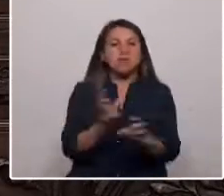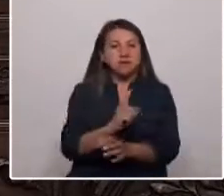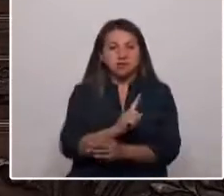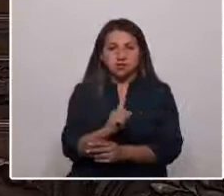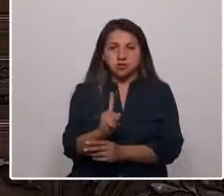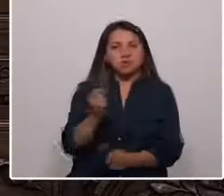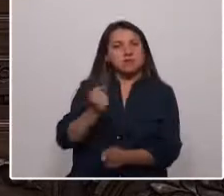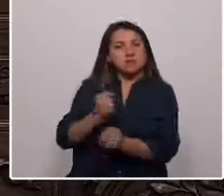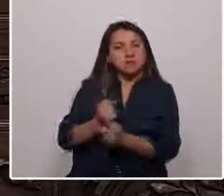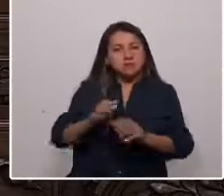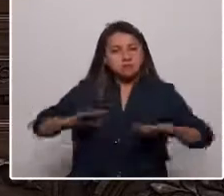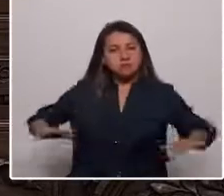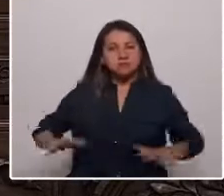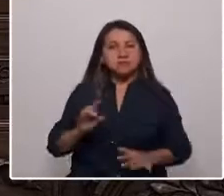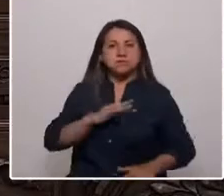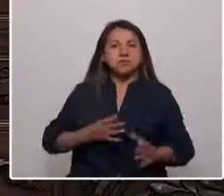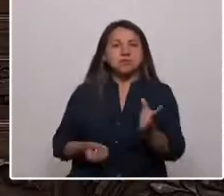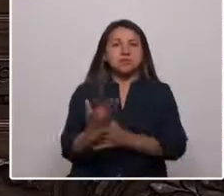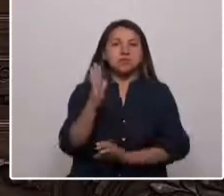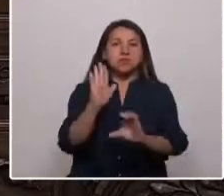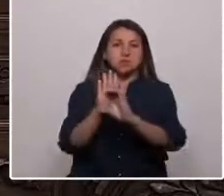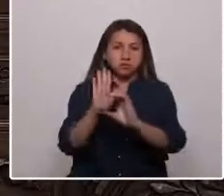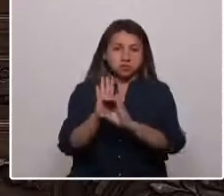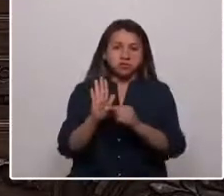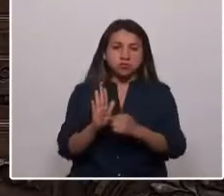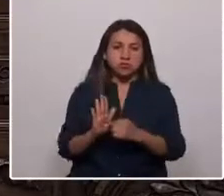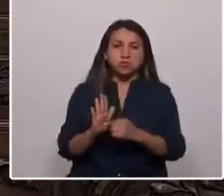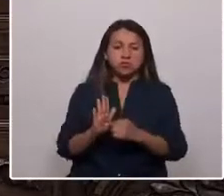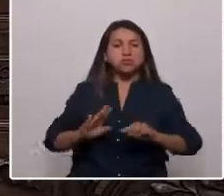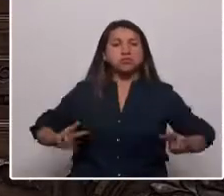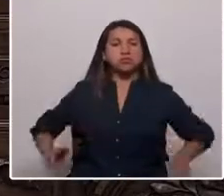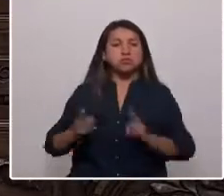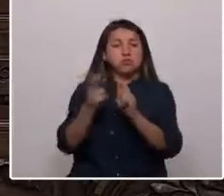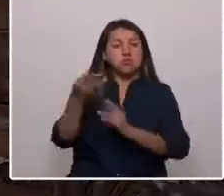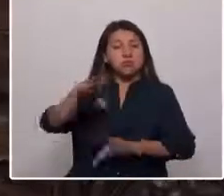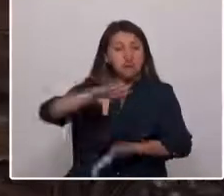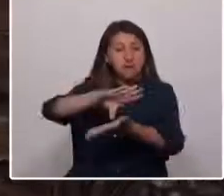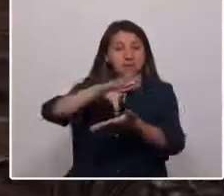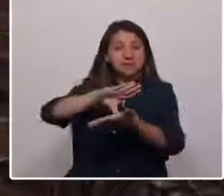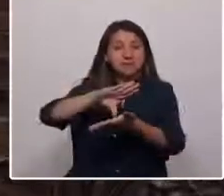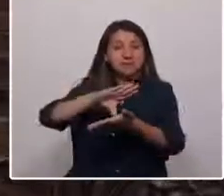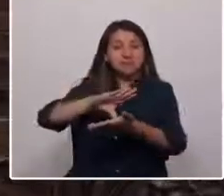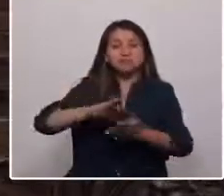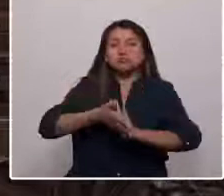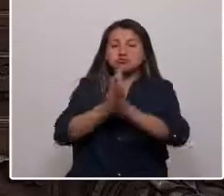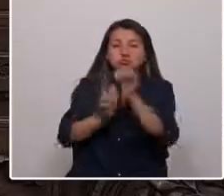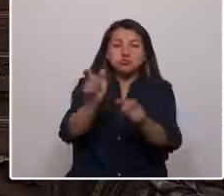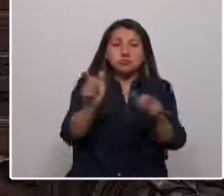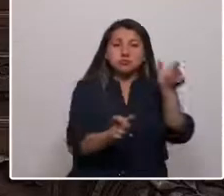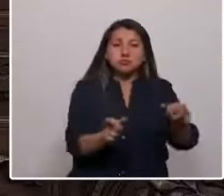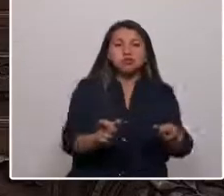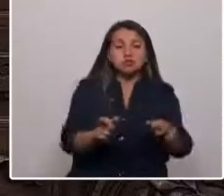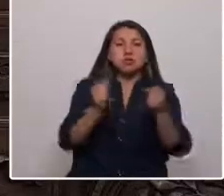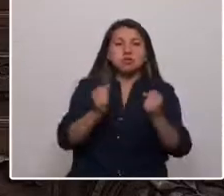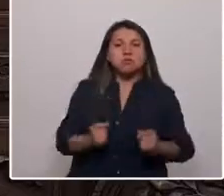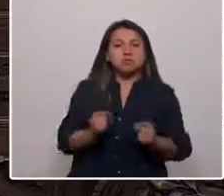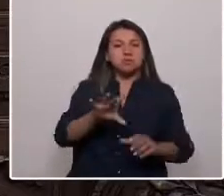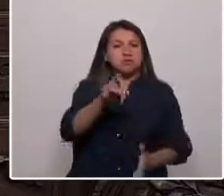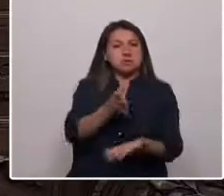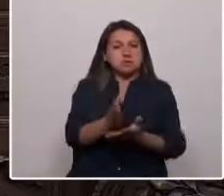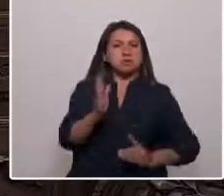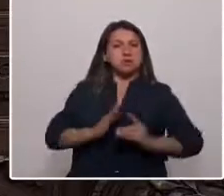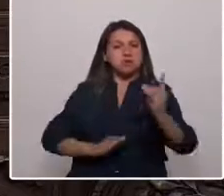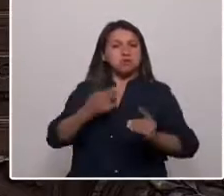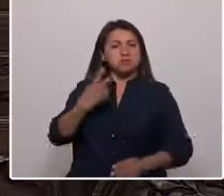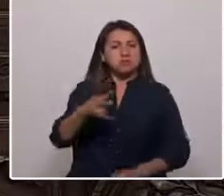para que Chile tenga una nueva constitución. Construyamos un país en que todas las personas puedan elegir y desarrollar sus